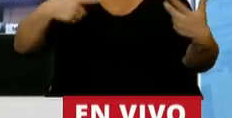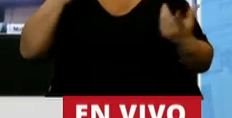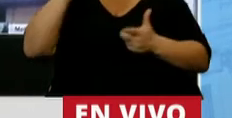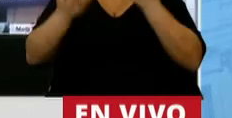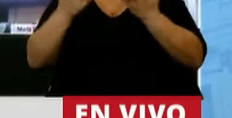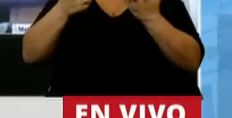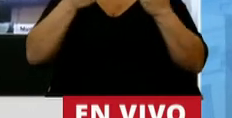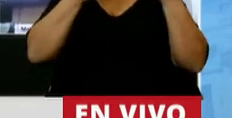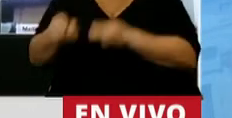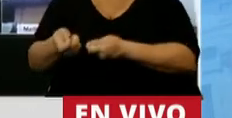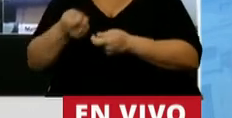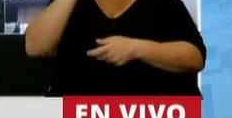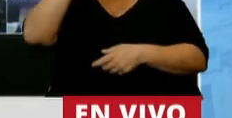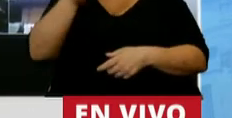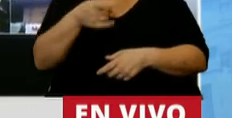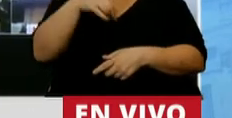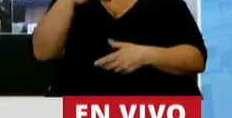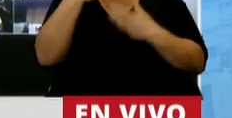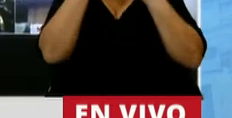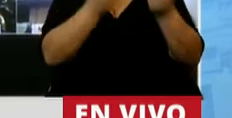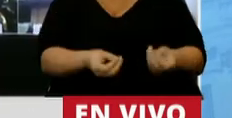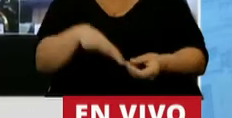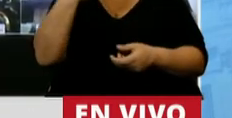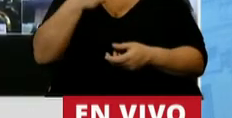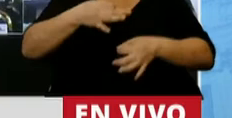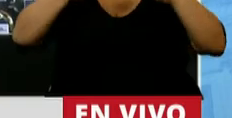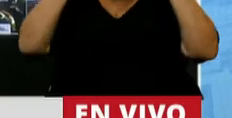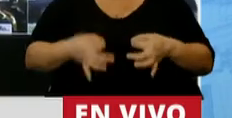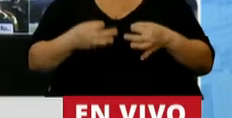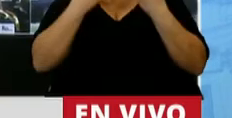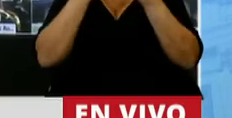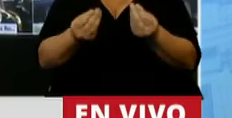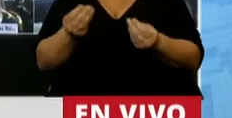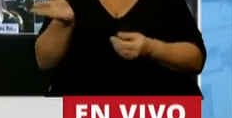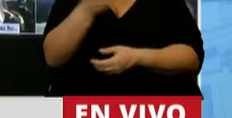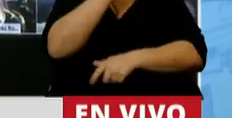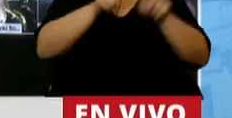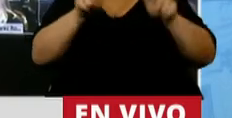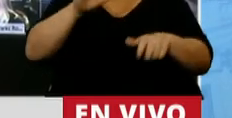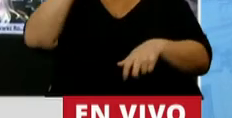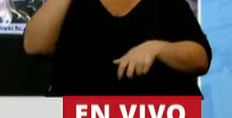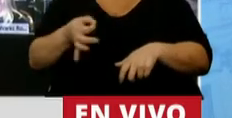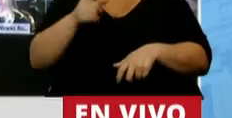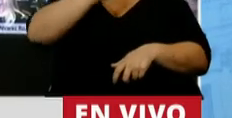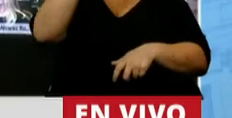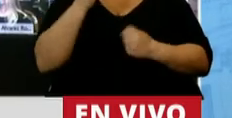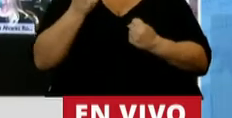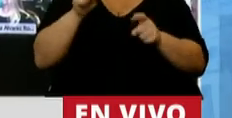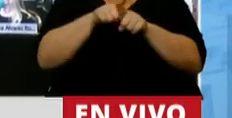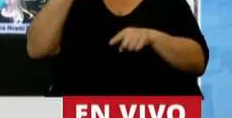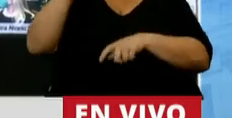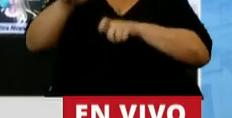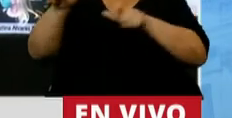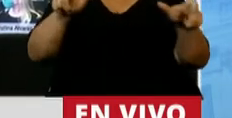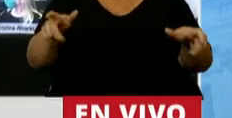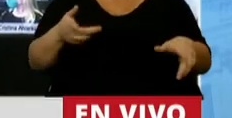injusticia, que sabe que tiene que ayudar, que tiene que comprometerse en la ayuda a los demás, que sabe que la patria es el otro. Y